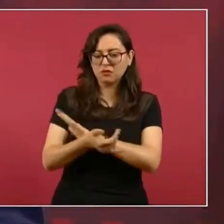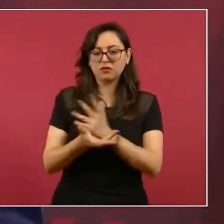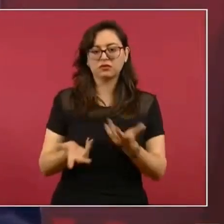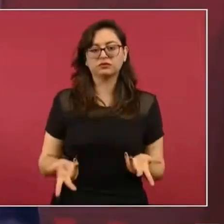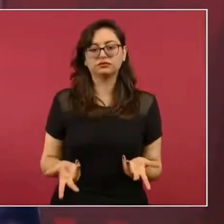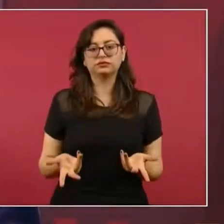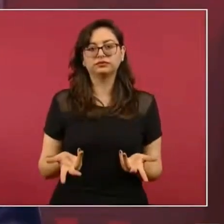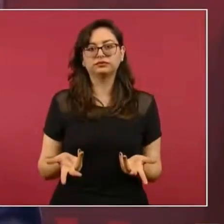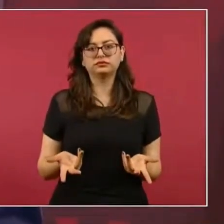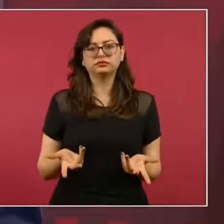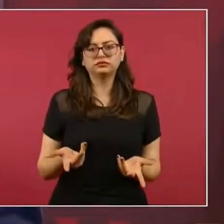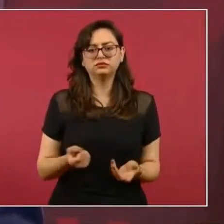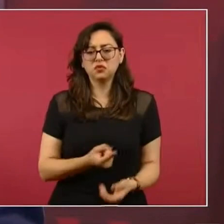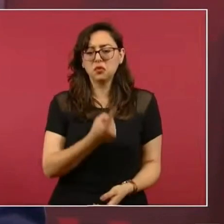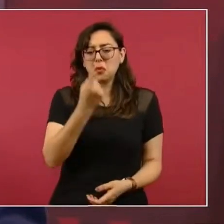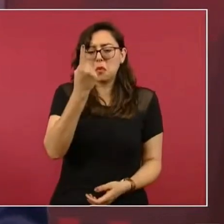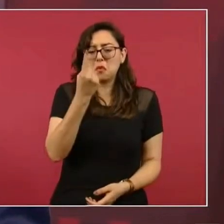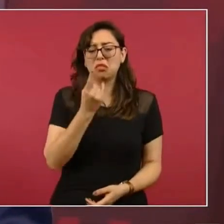Chetumal.